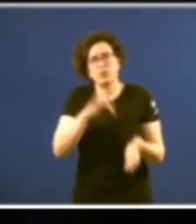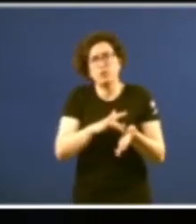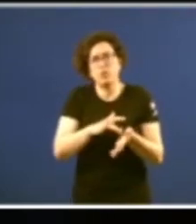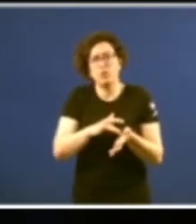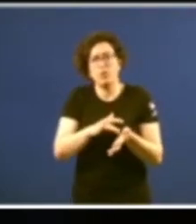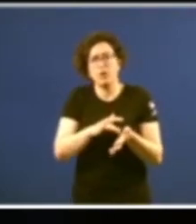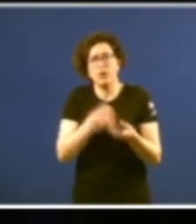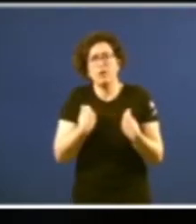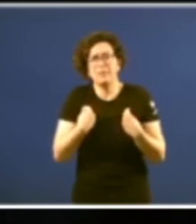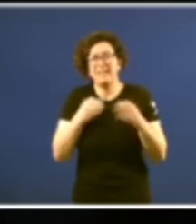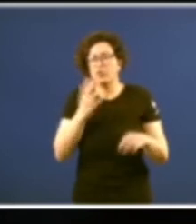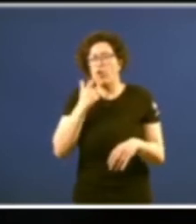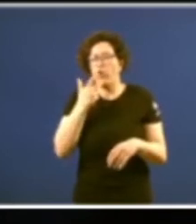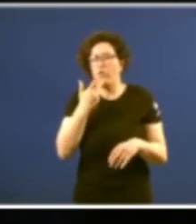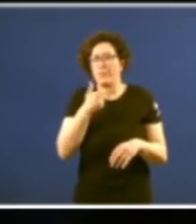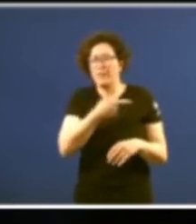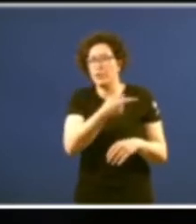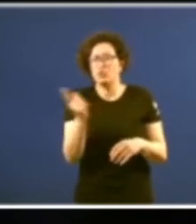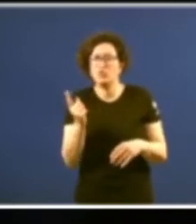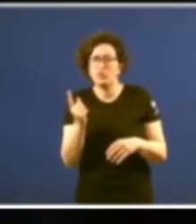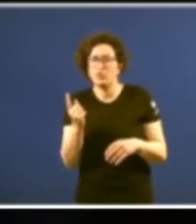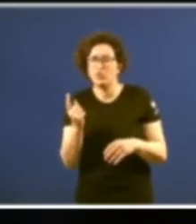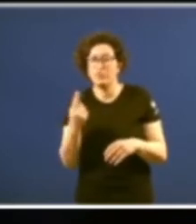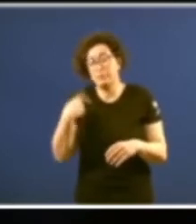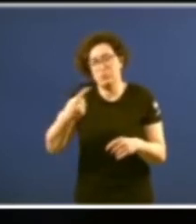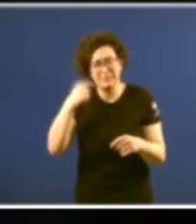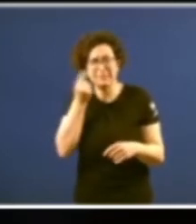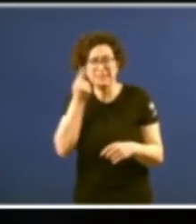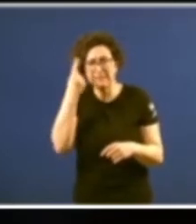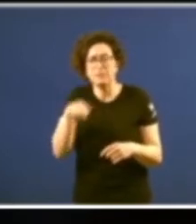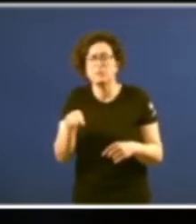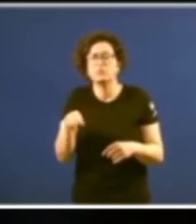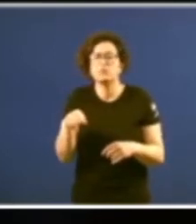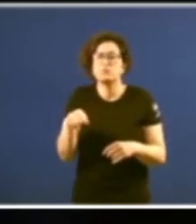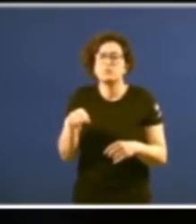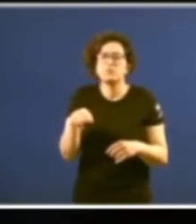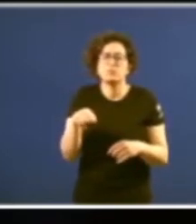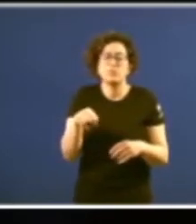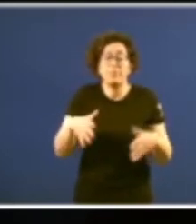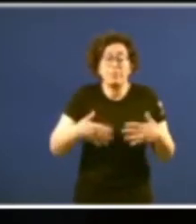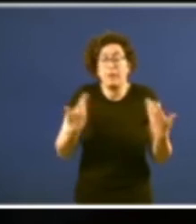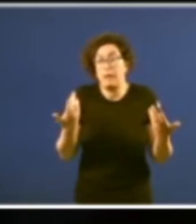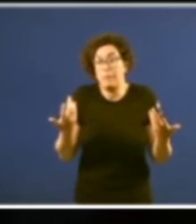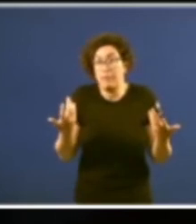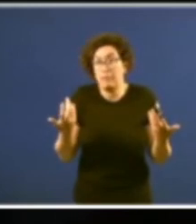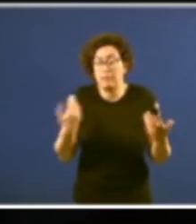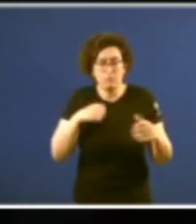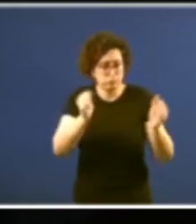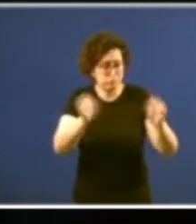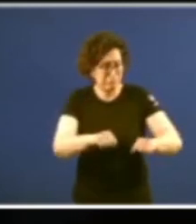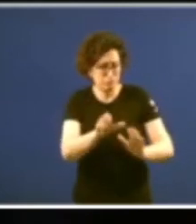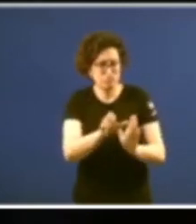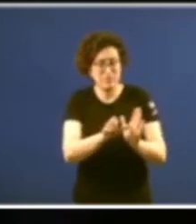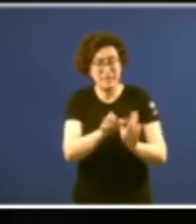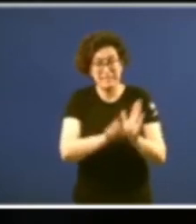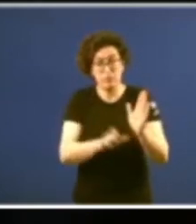polo conhecemento adquirido despois foi que de pronto despois de aprobarse o Estatuto